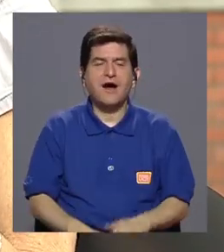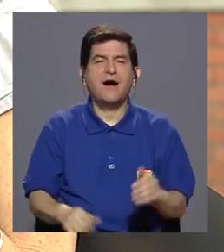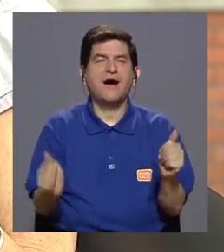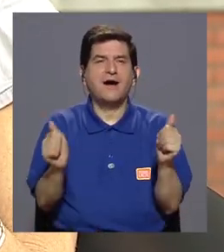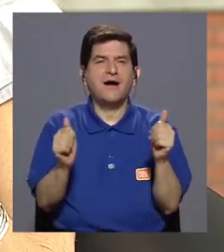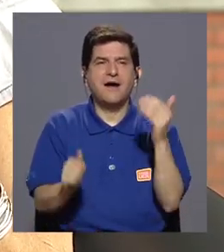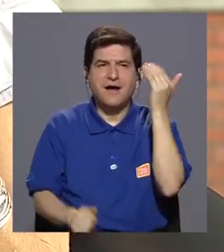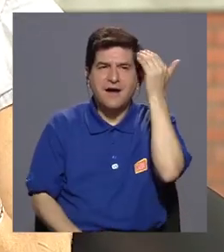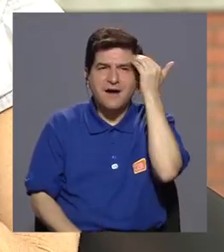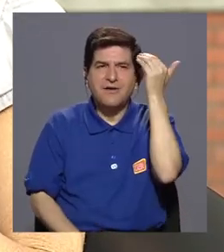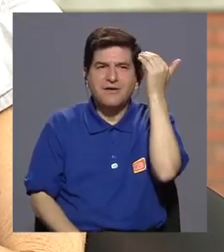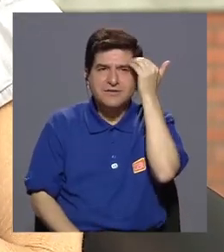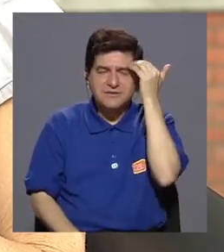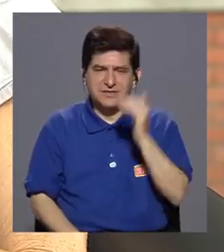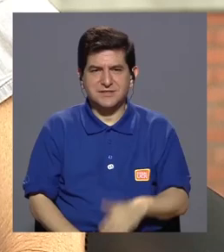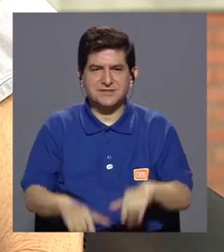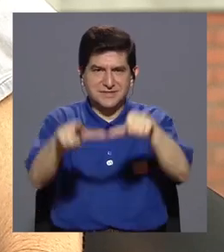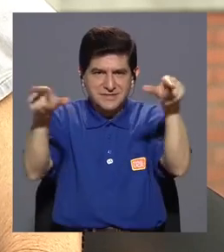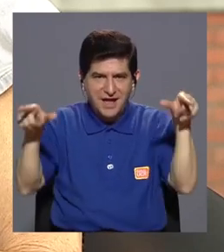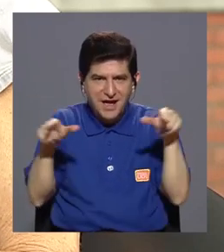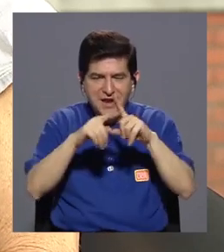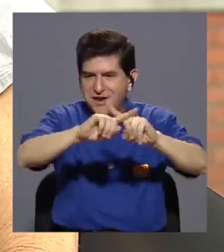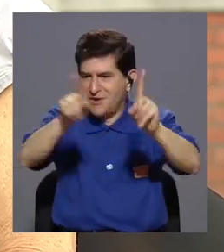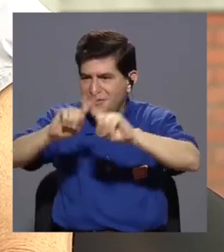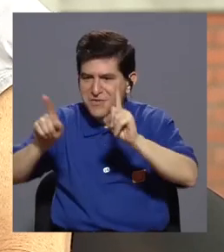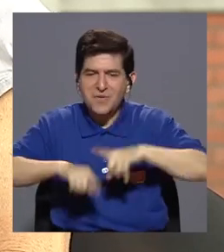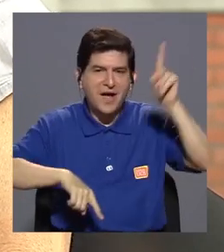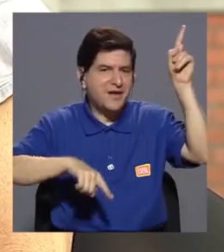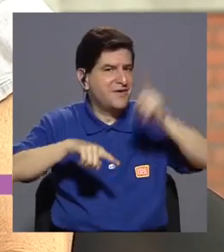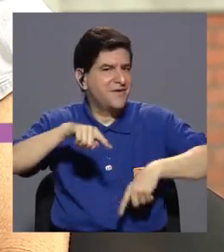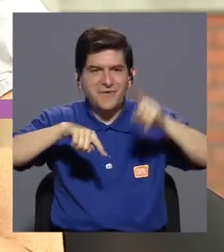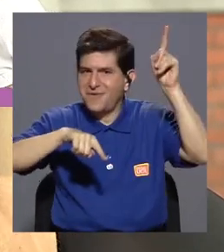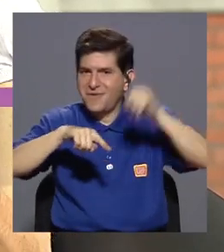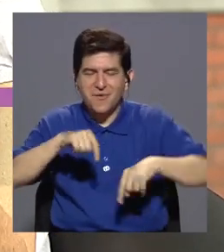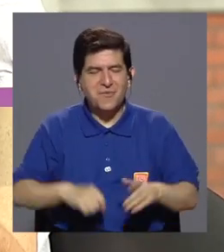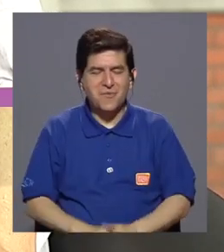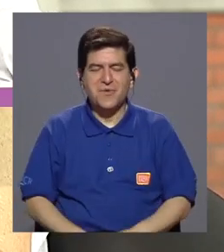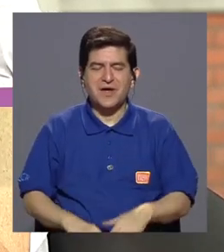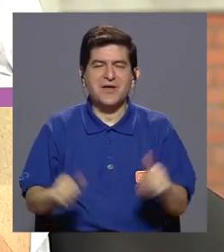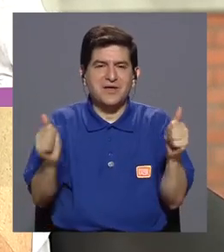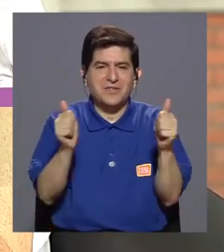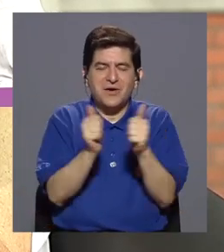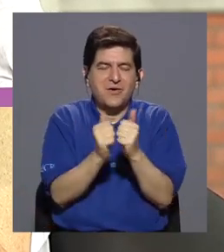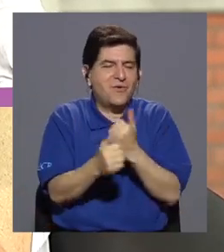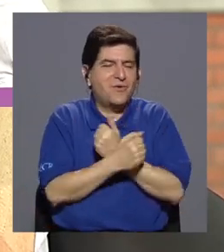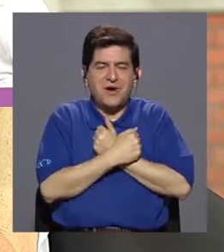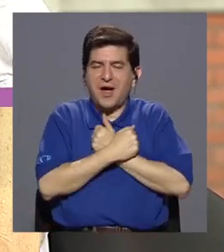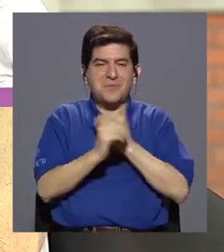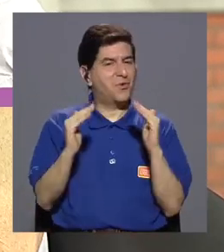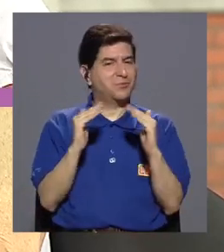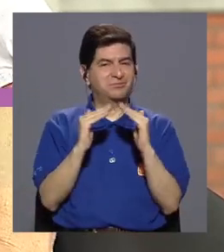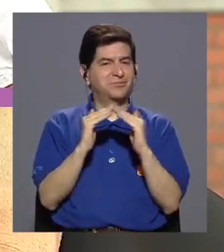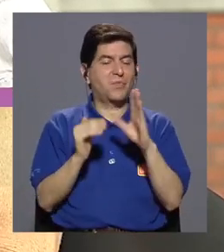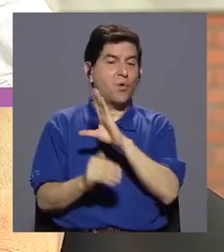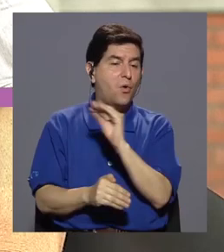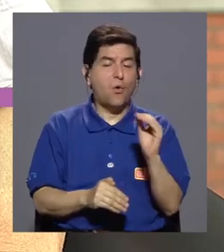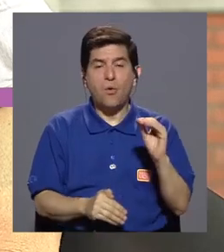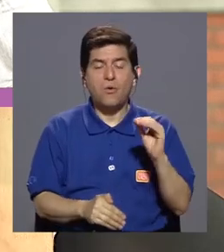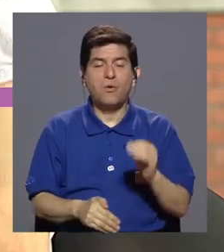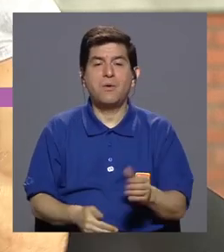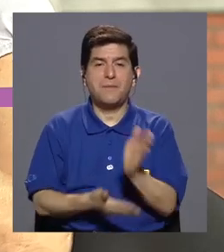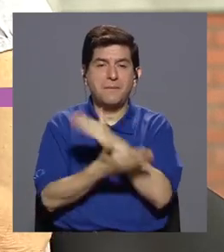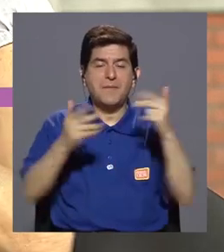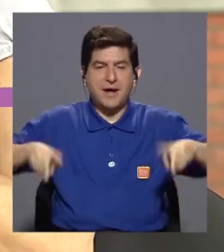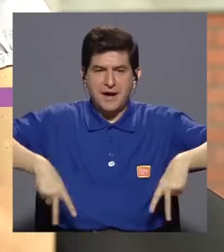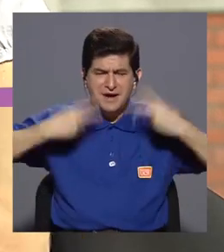conciencia de en qué lugares no puedes vivir con amor, por ejemplo, o qué aspectos de